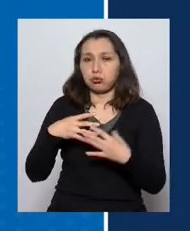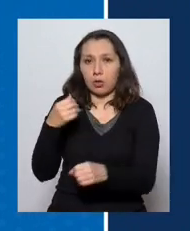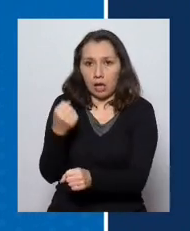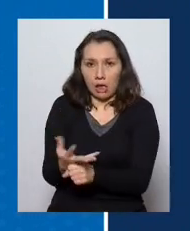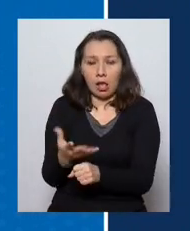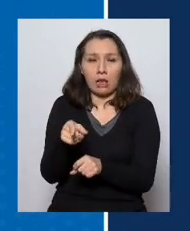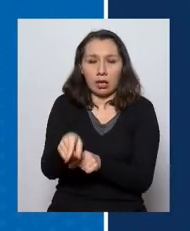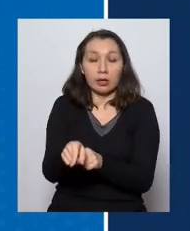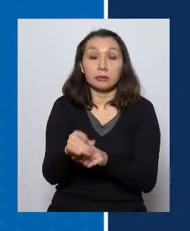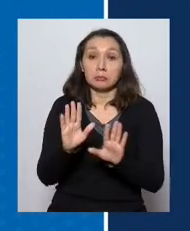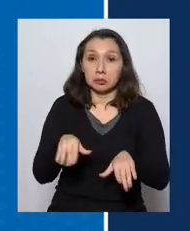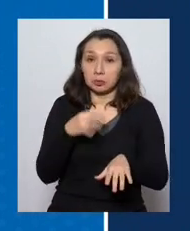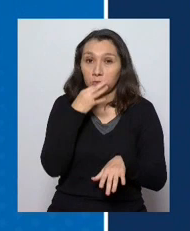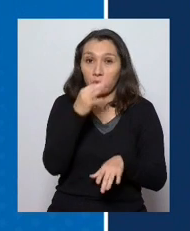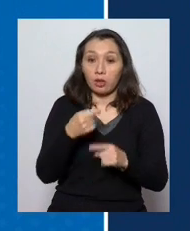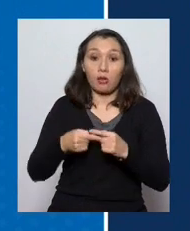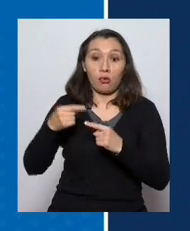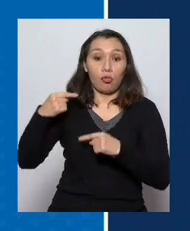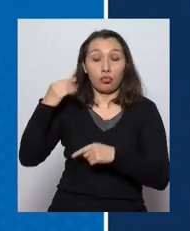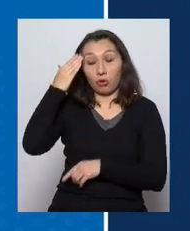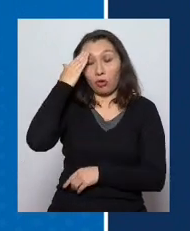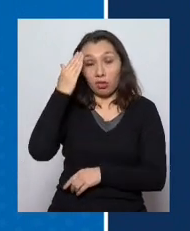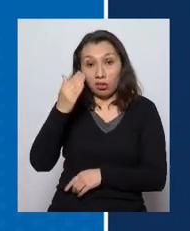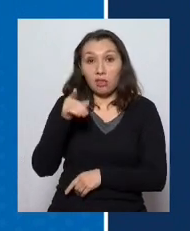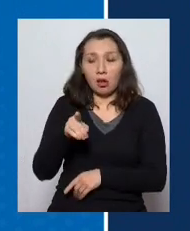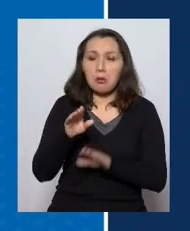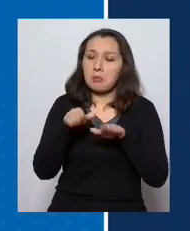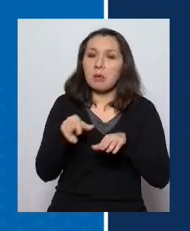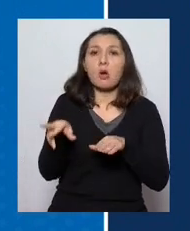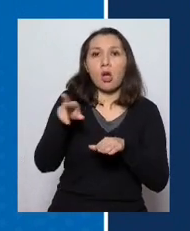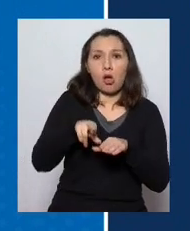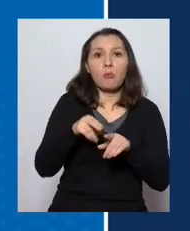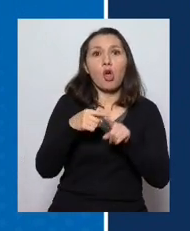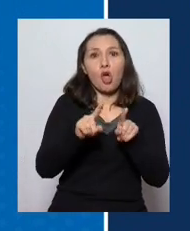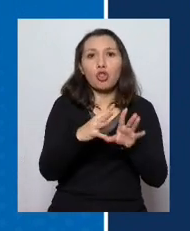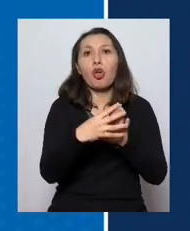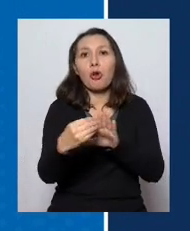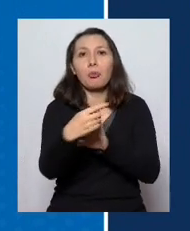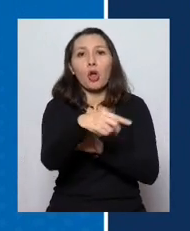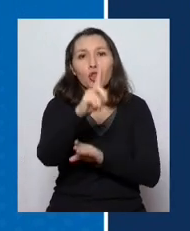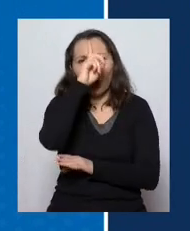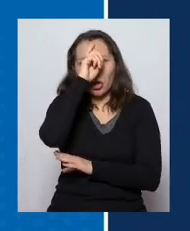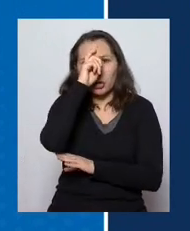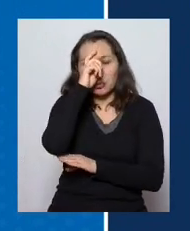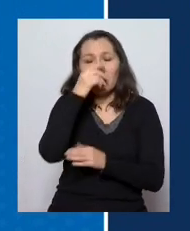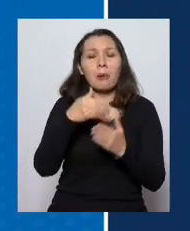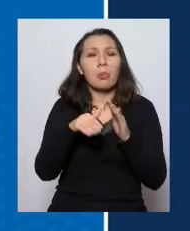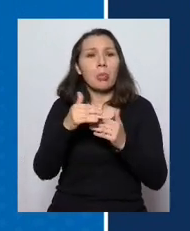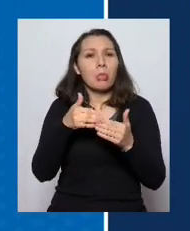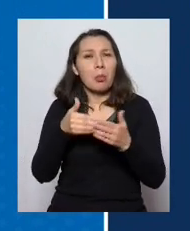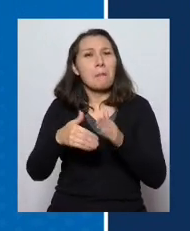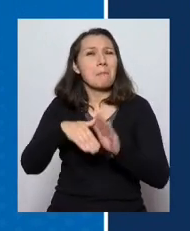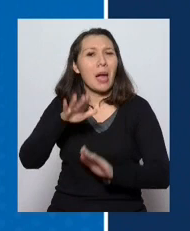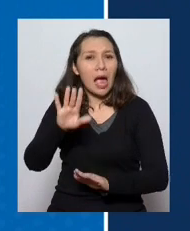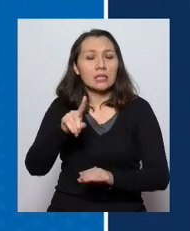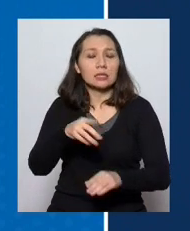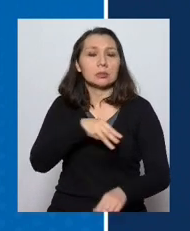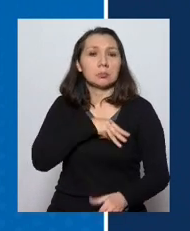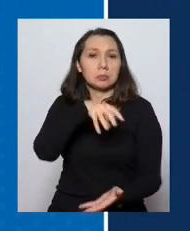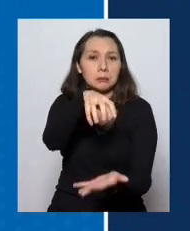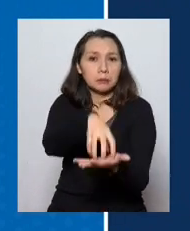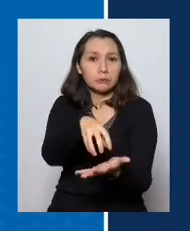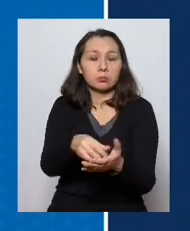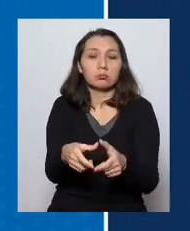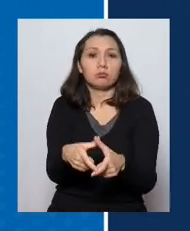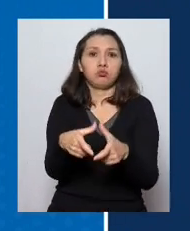Y eso, tal como lo he mencionado los días anteriores, se ha repetido en otros hospitales del país, especialmente en la región metropolitana, en donde